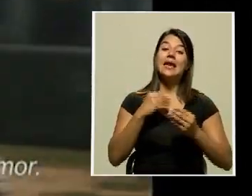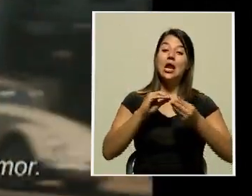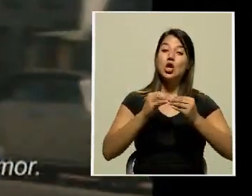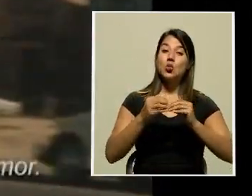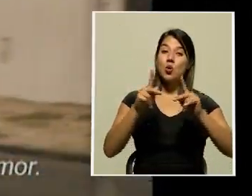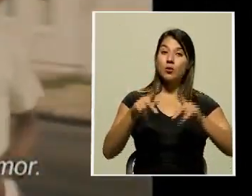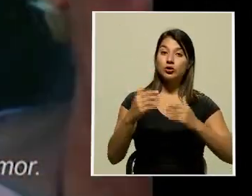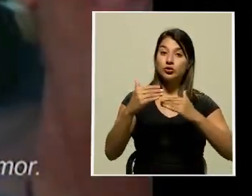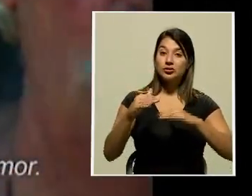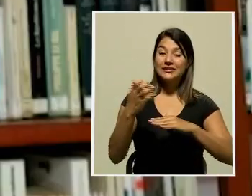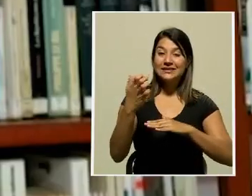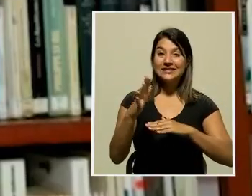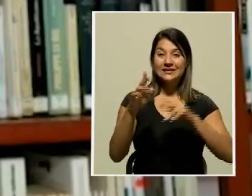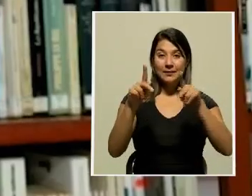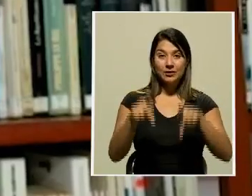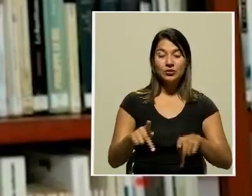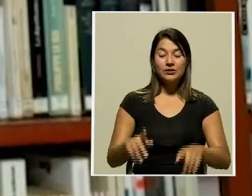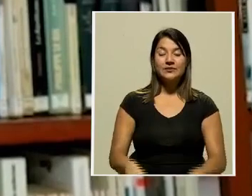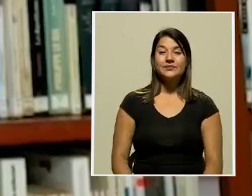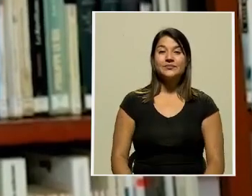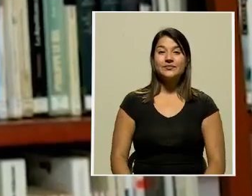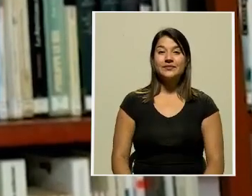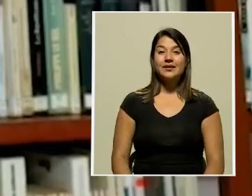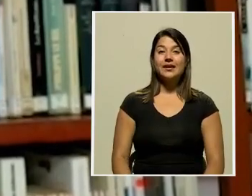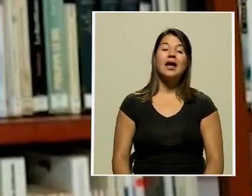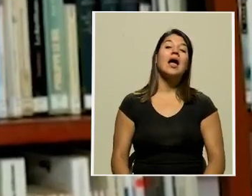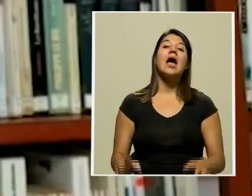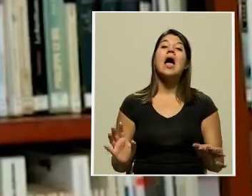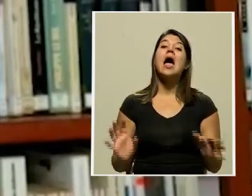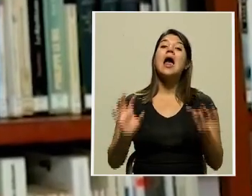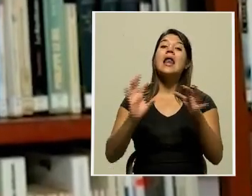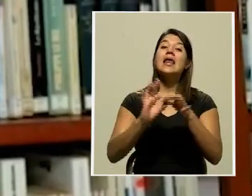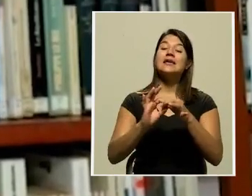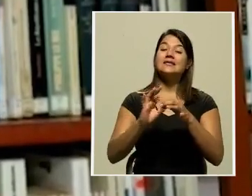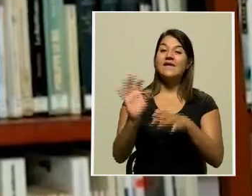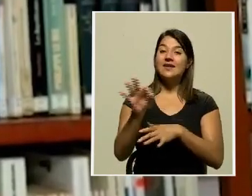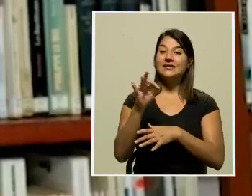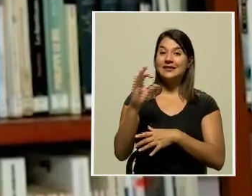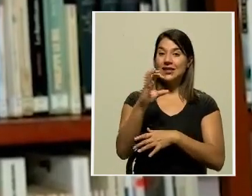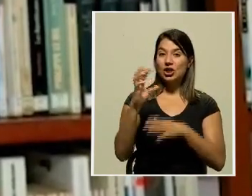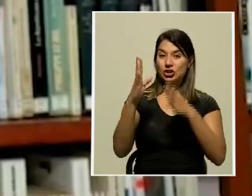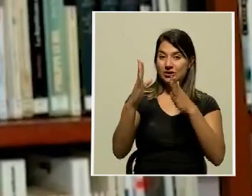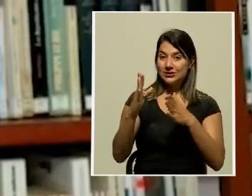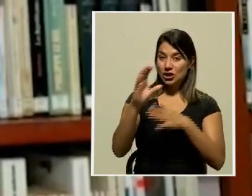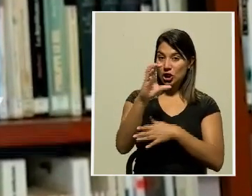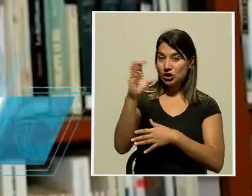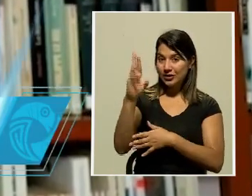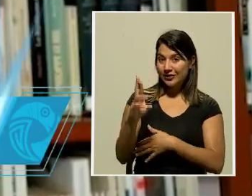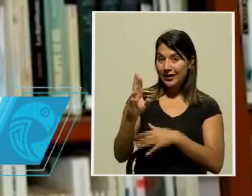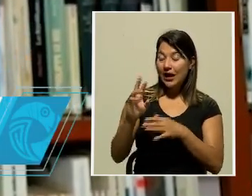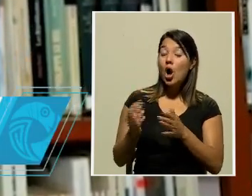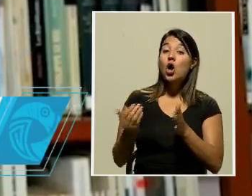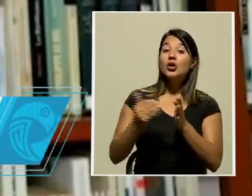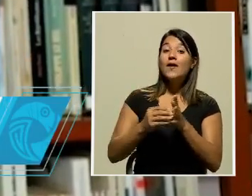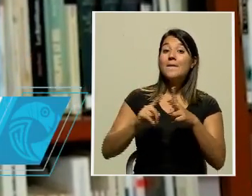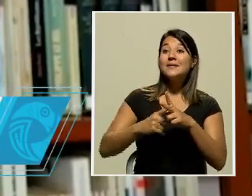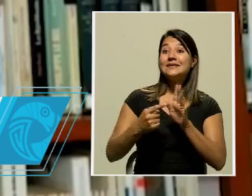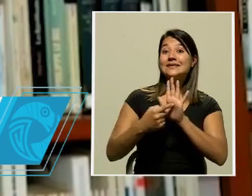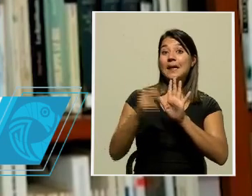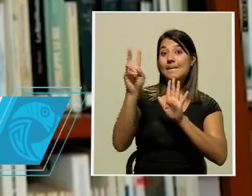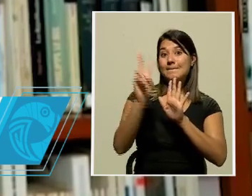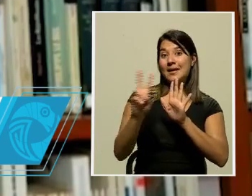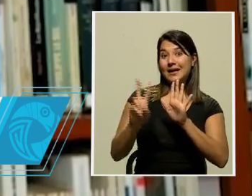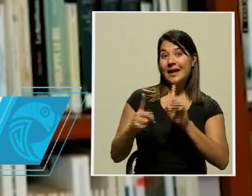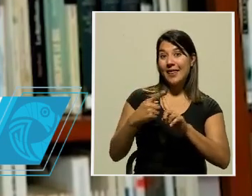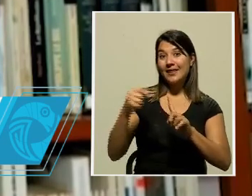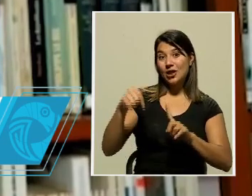de 15 personas. En la Alianza Francesa de Costa Rica retomamos nuestra programación de los viernes cinéfilos a partir de hoy, 5